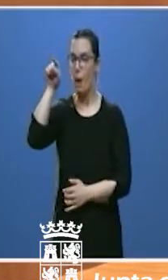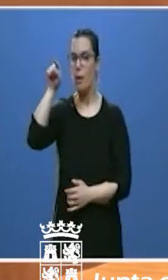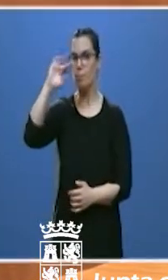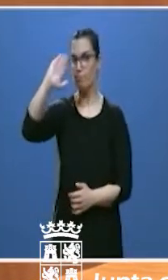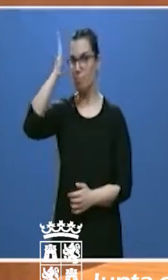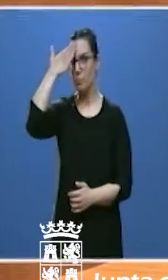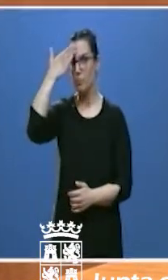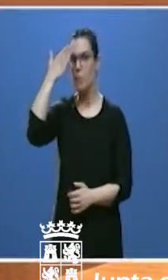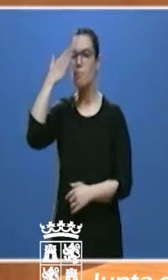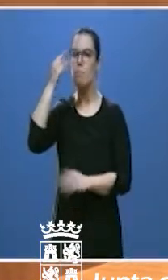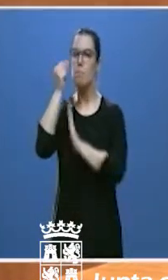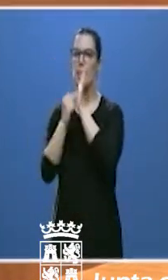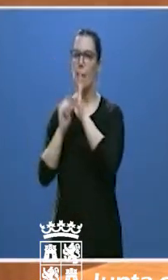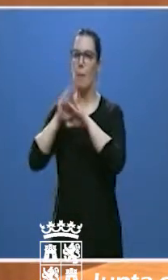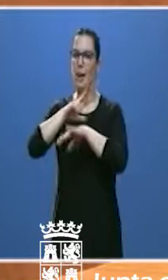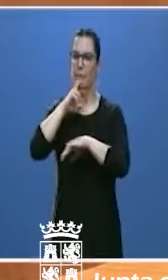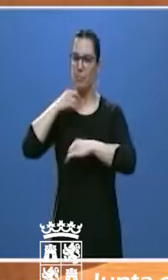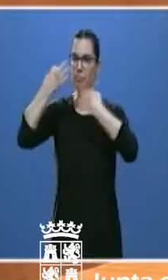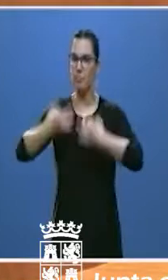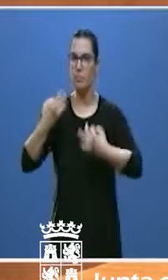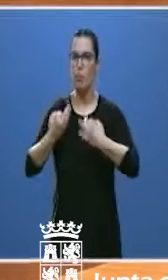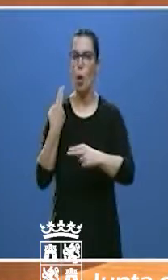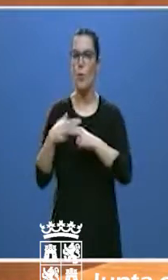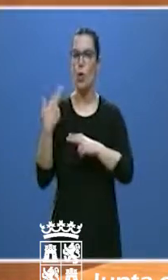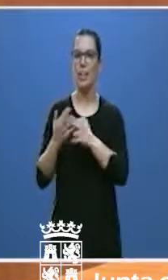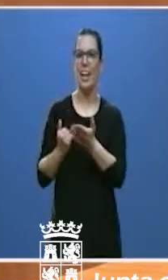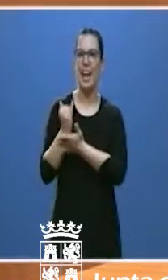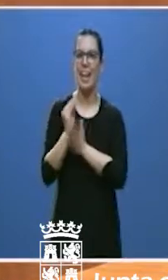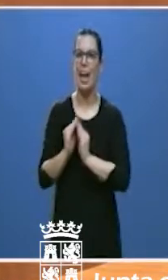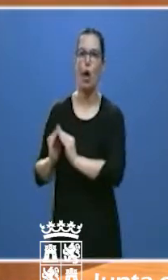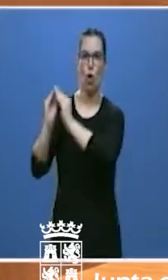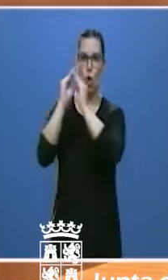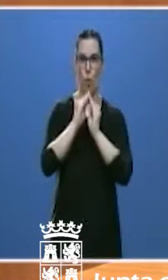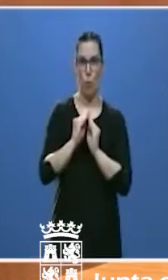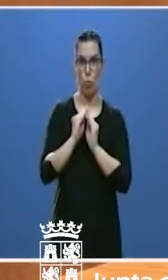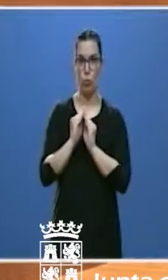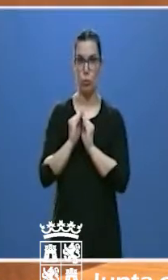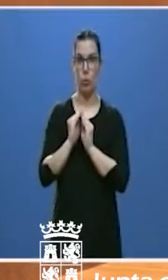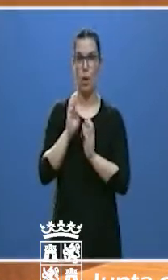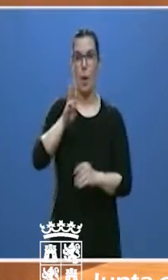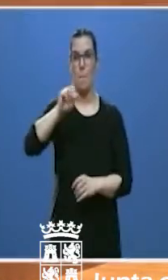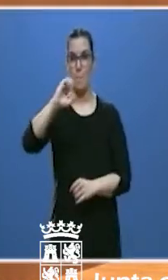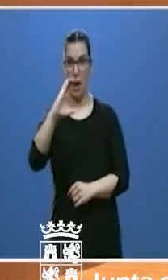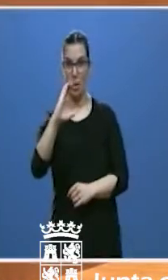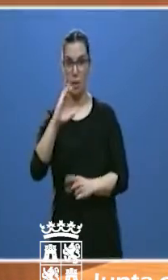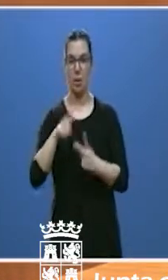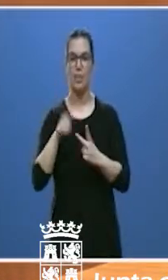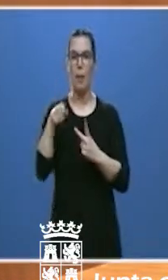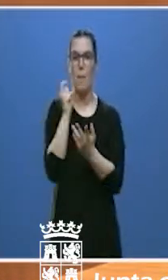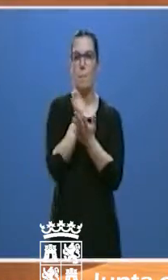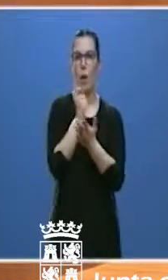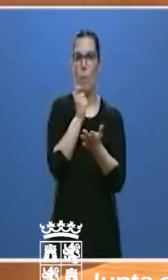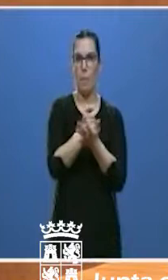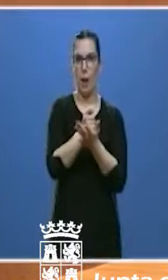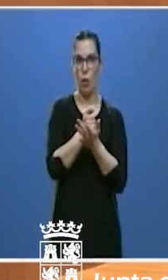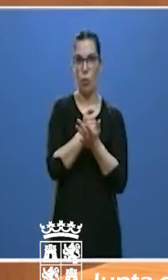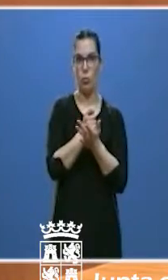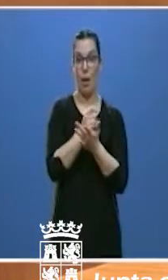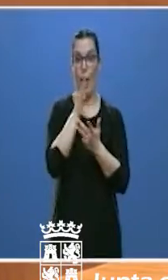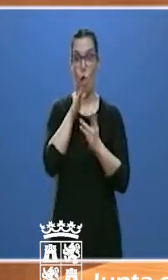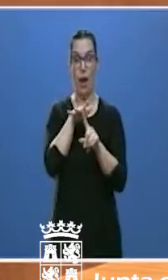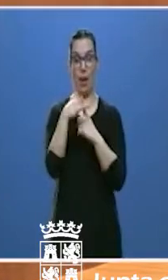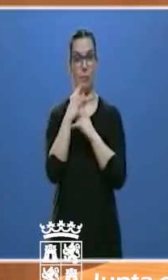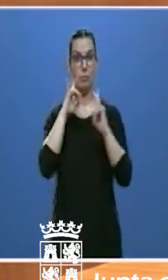política agraria común. También finalizando prácticamente los pagos de la política agraria común en este periodo de